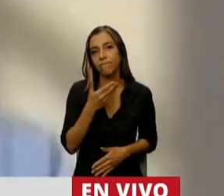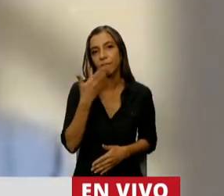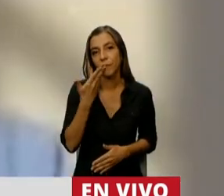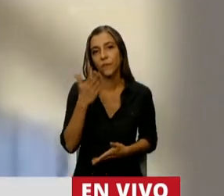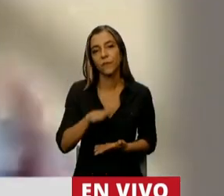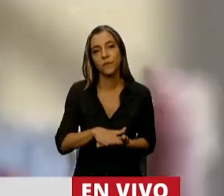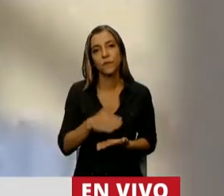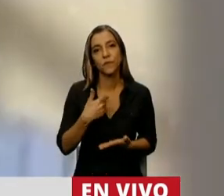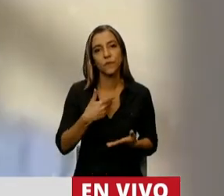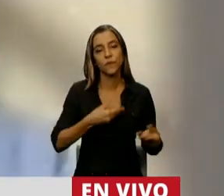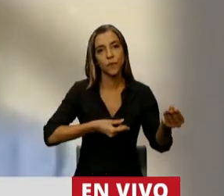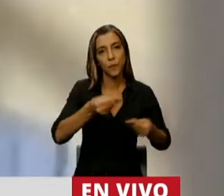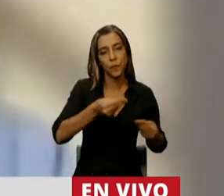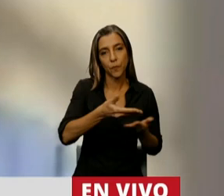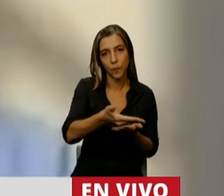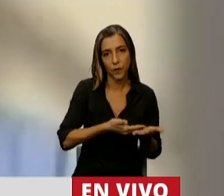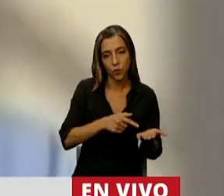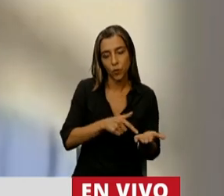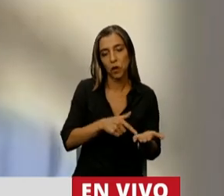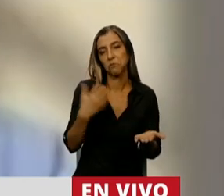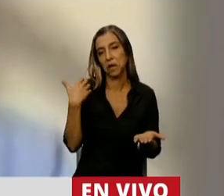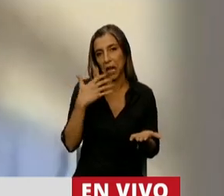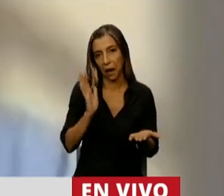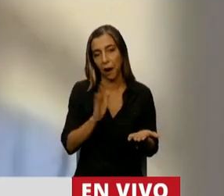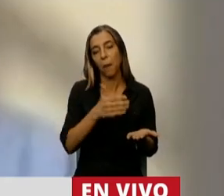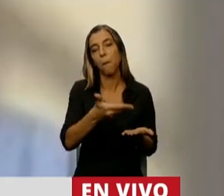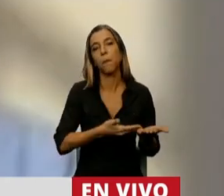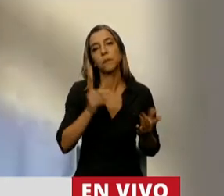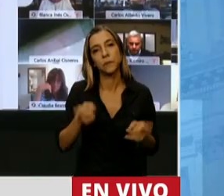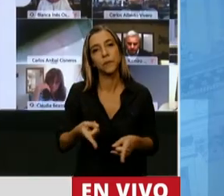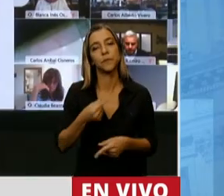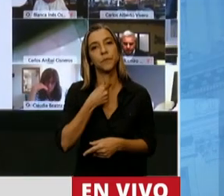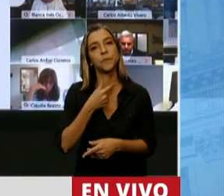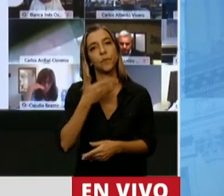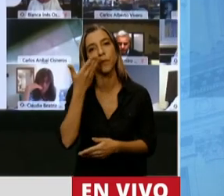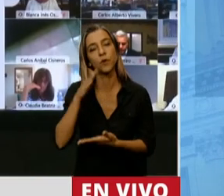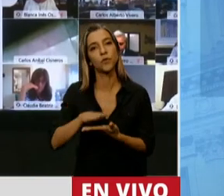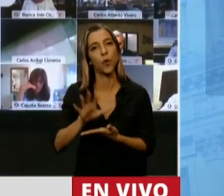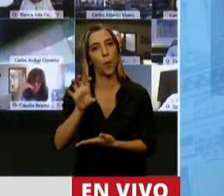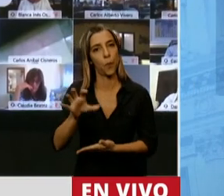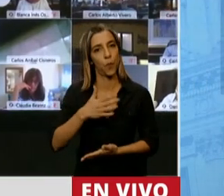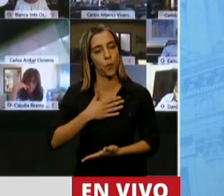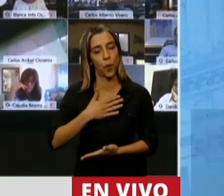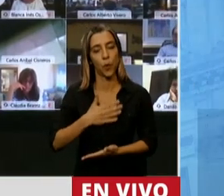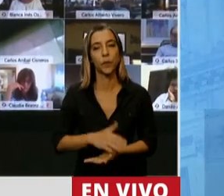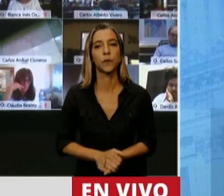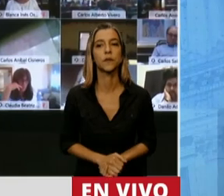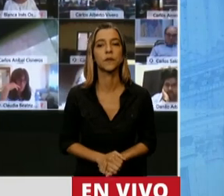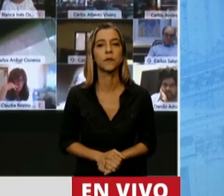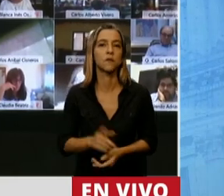el presupuesto en términos macro, pero además quiero hablar de mi provincia, digo, no dedicarme a hablar de